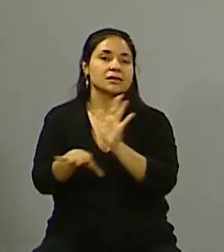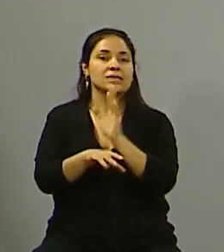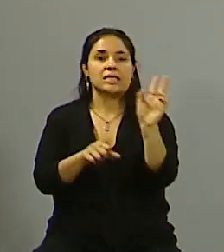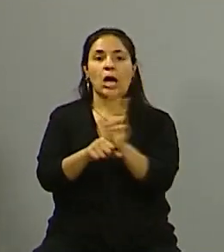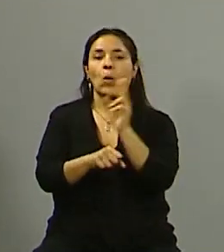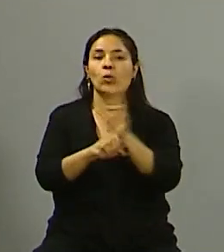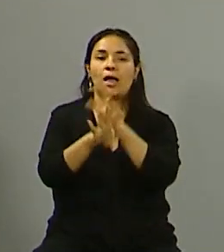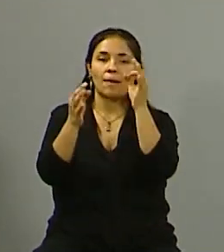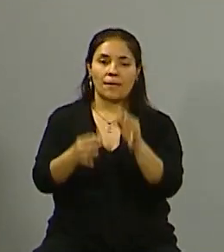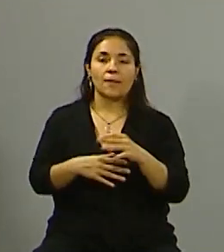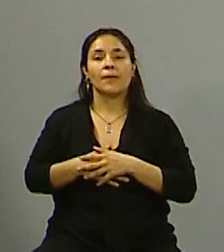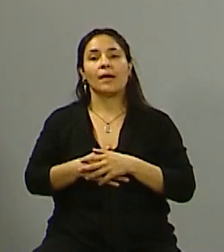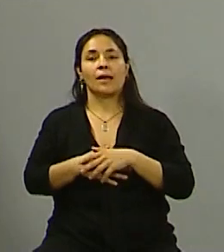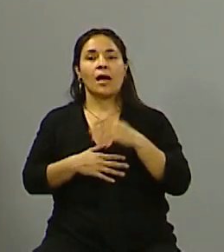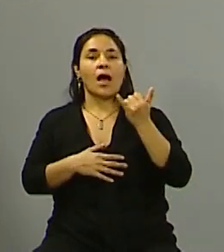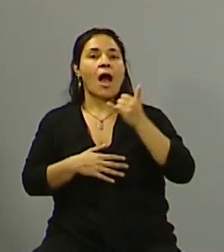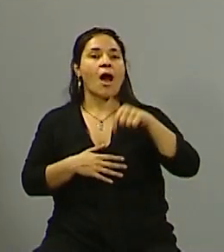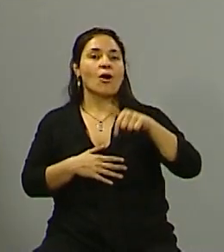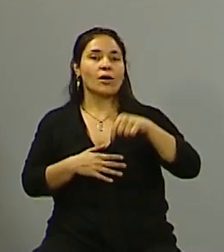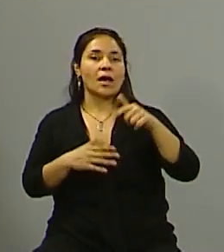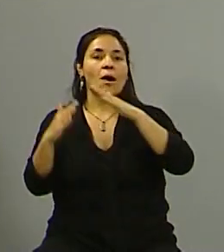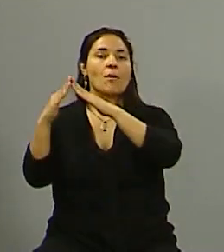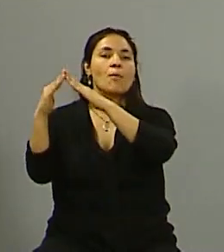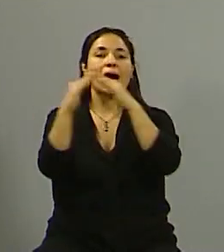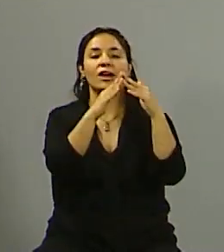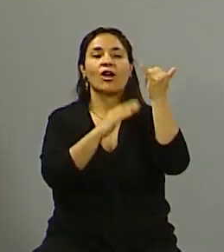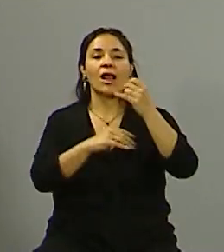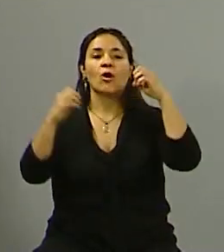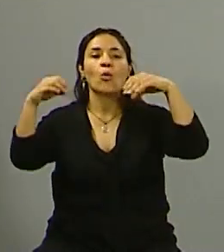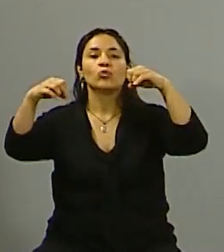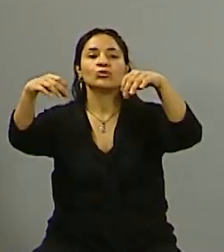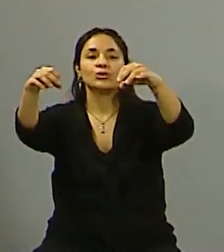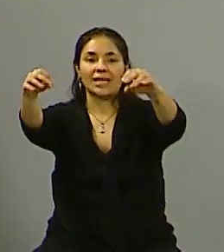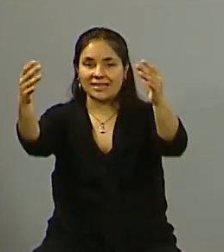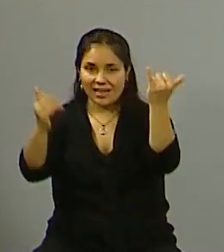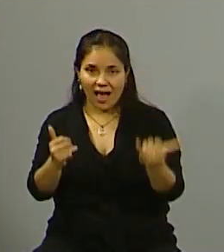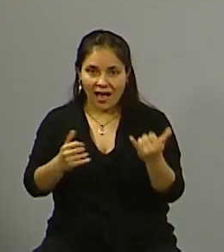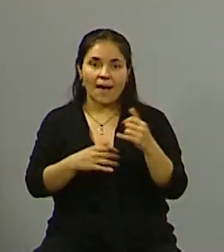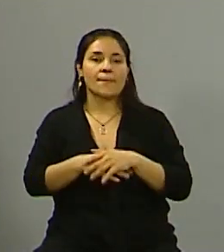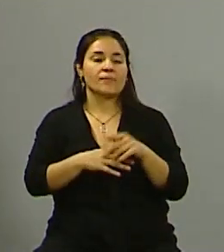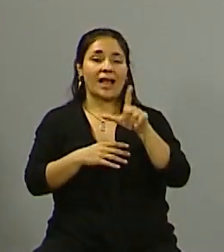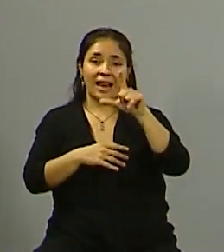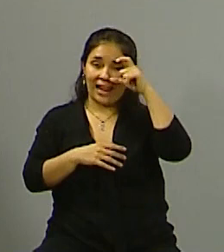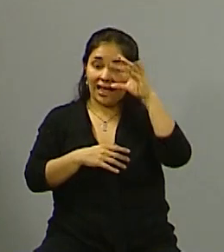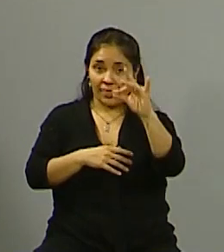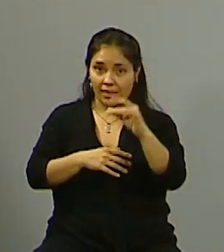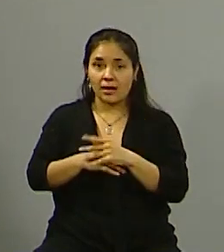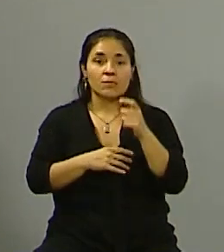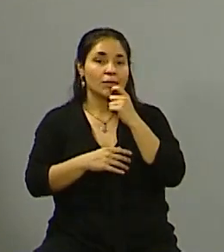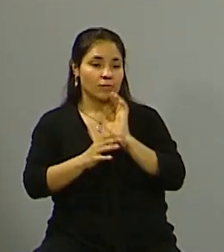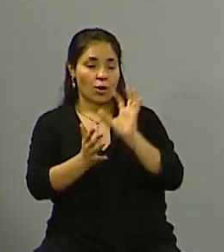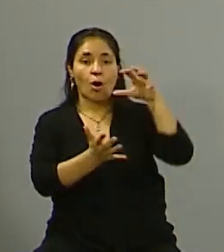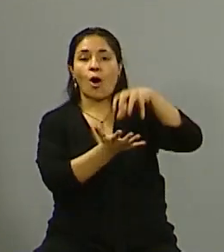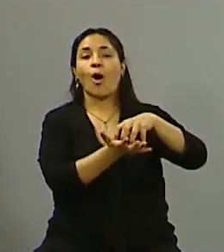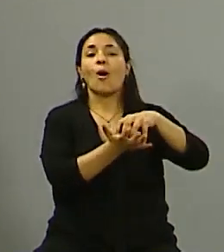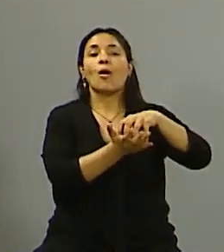¿me entiendes? Que tenemos, todo el barrio de La Gloria tiene luminarias LED. Nosotros tenemos un jardín maternal que es uno de los mejores que tenemos en Gove Cruz, hay